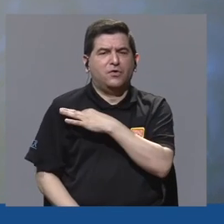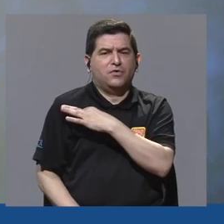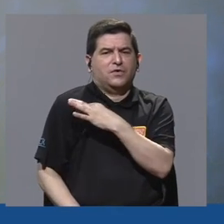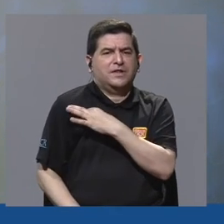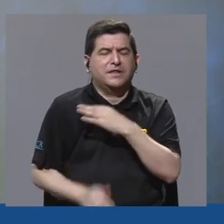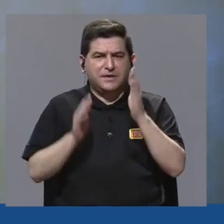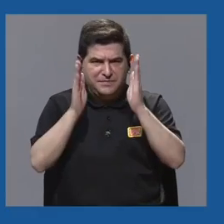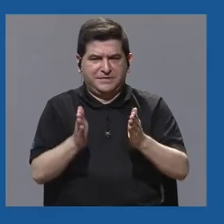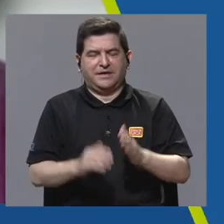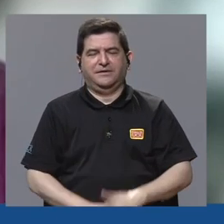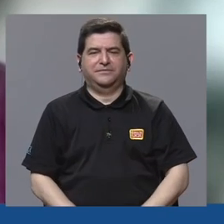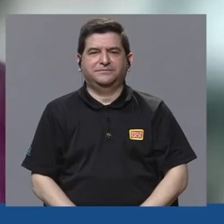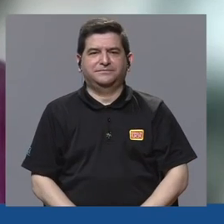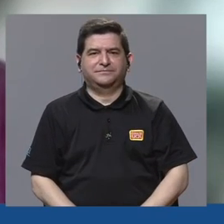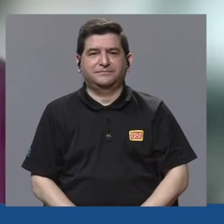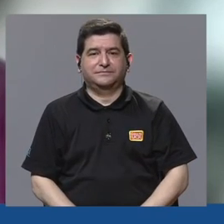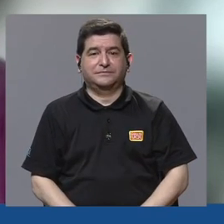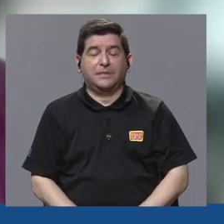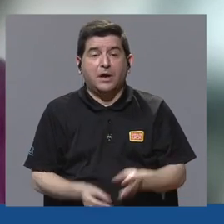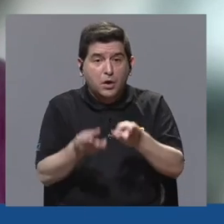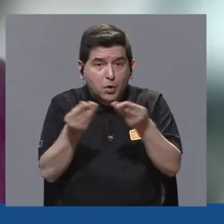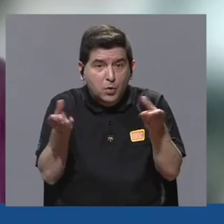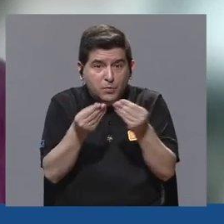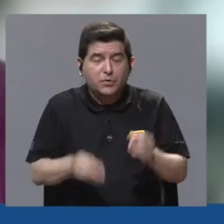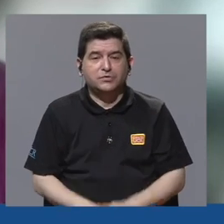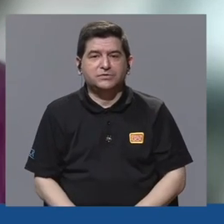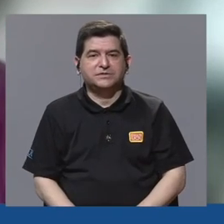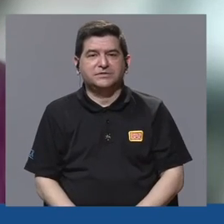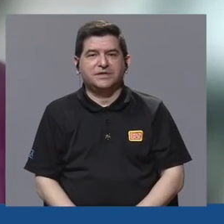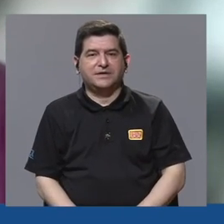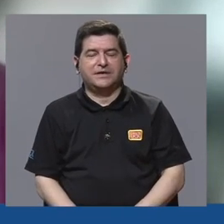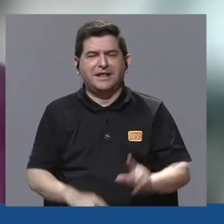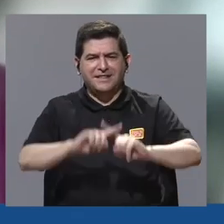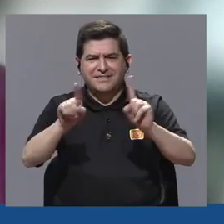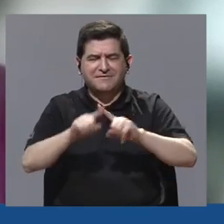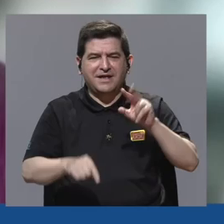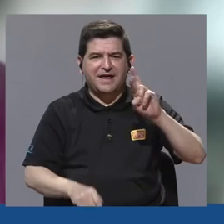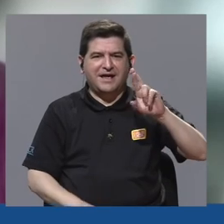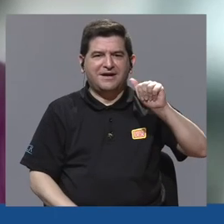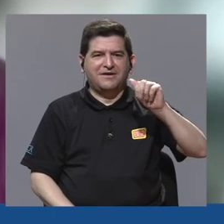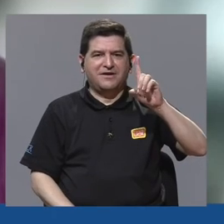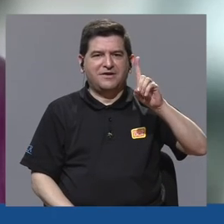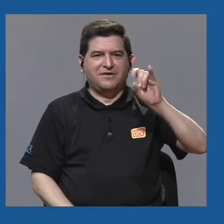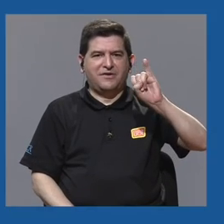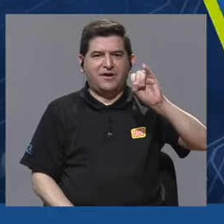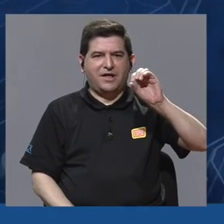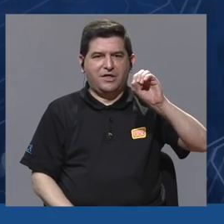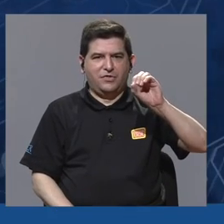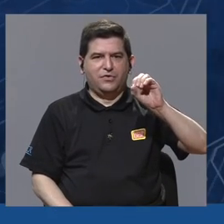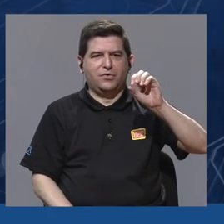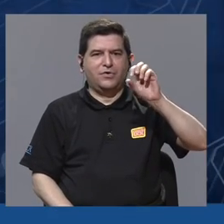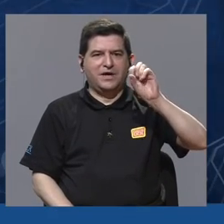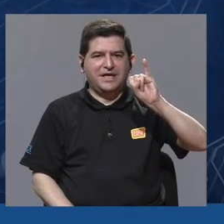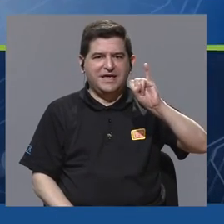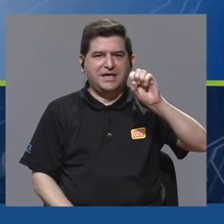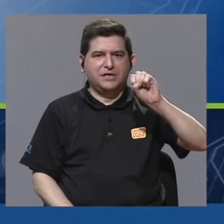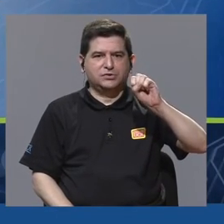invitado aquí. Para la generación de los diversos radioisótopos. Bien,